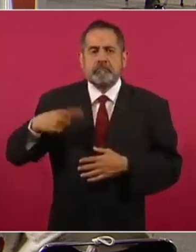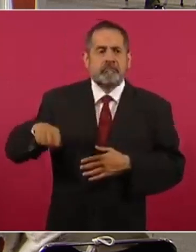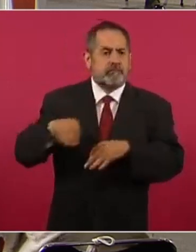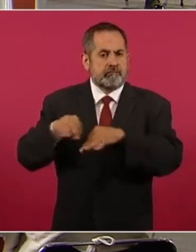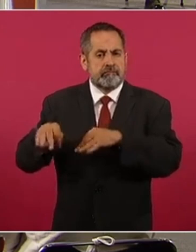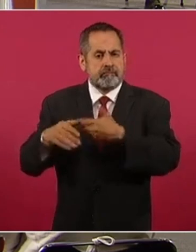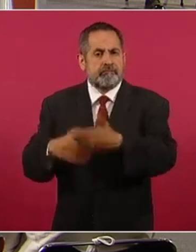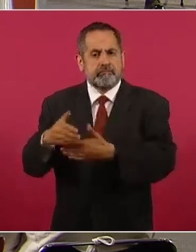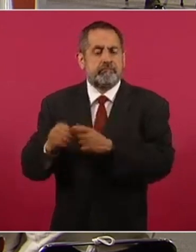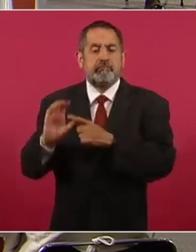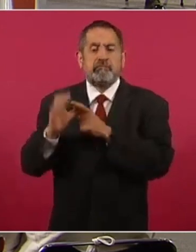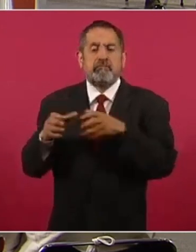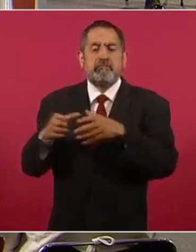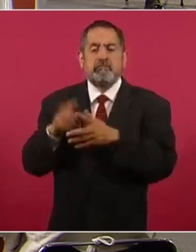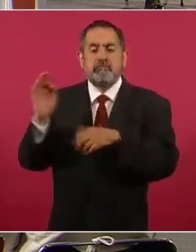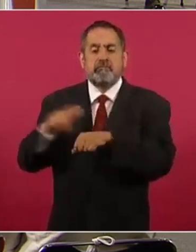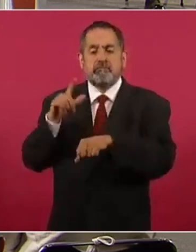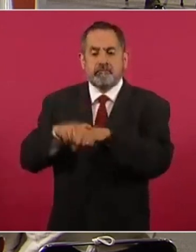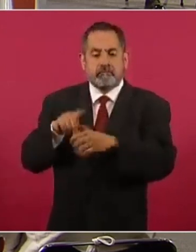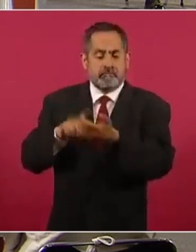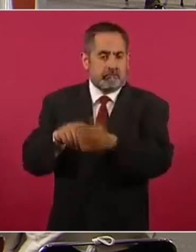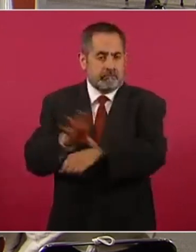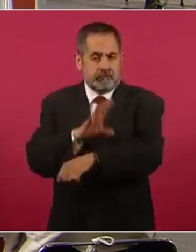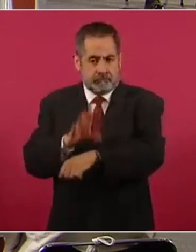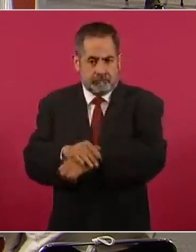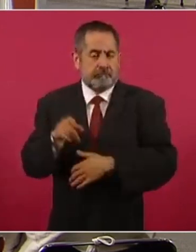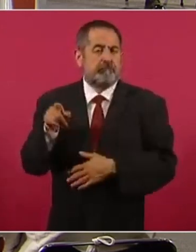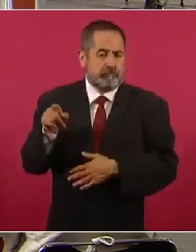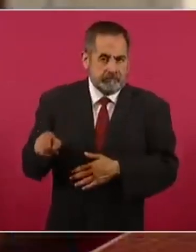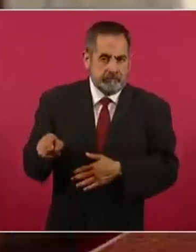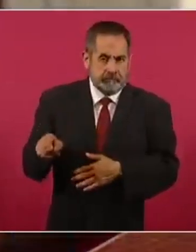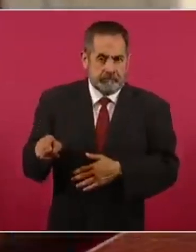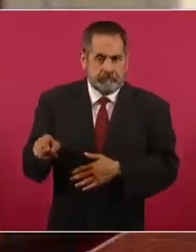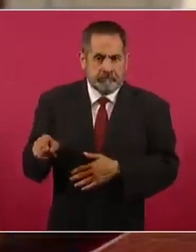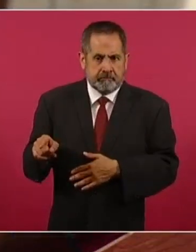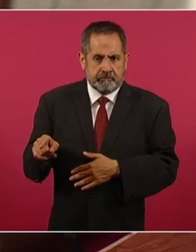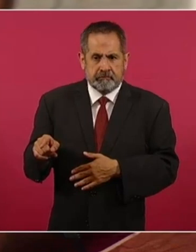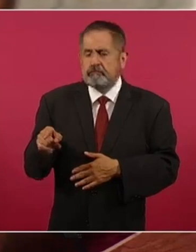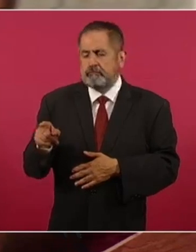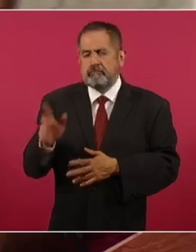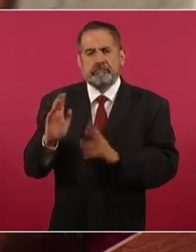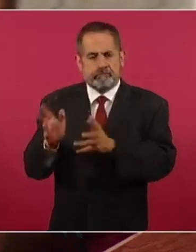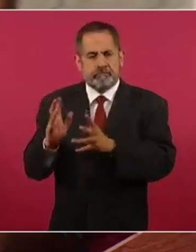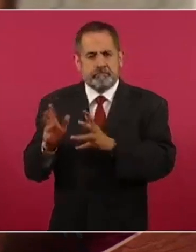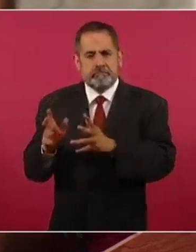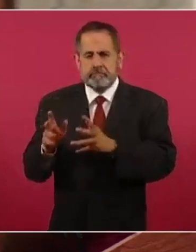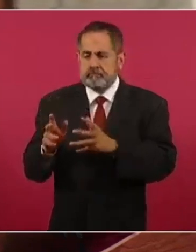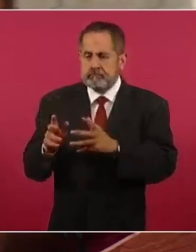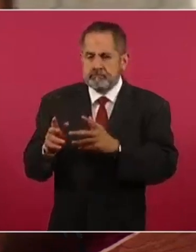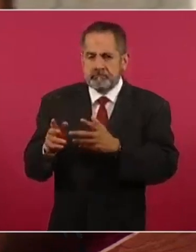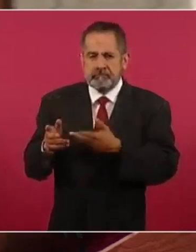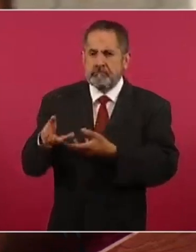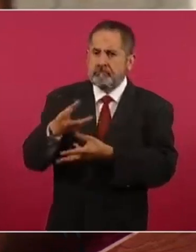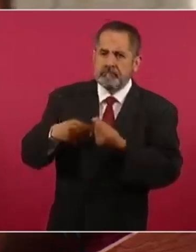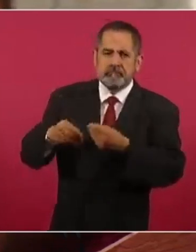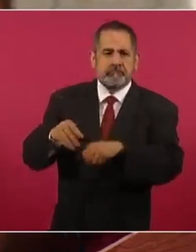de la Comisión Federal de Electricidad que ya están restableciendo el servicio de